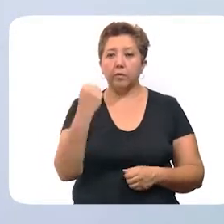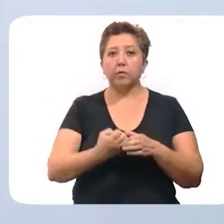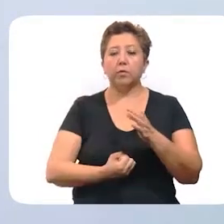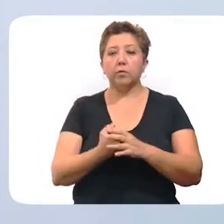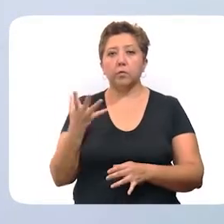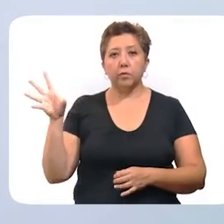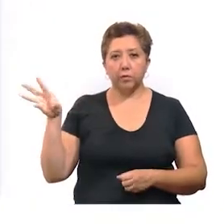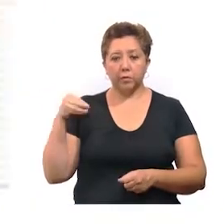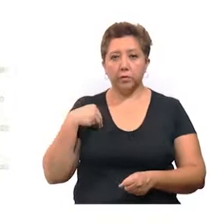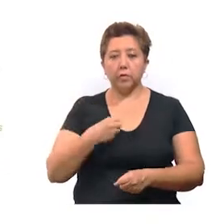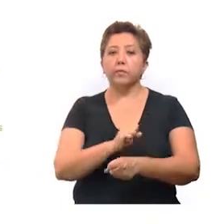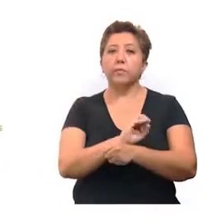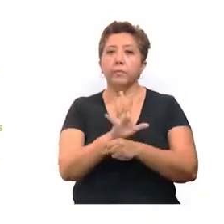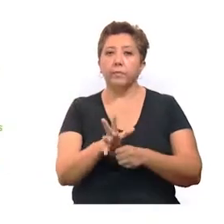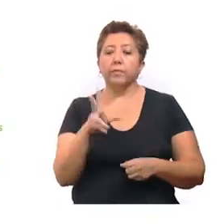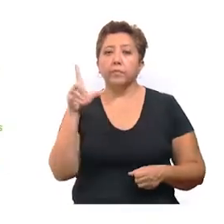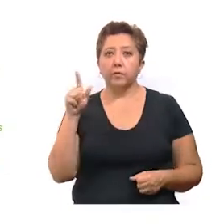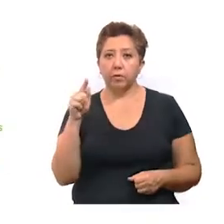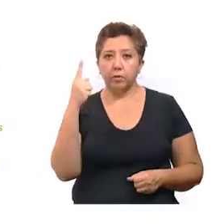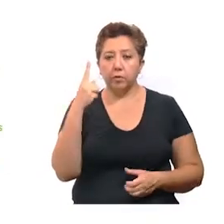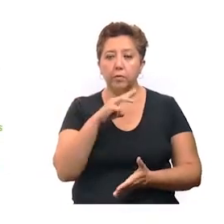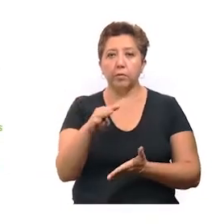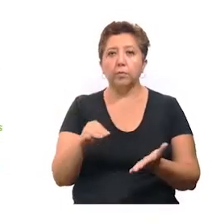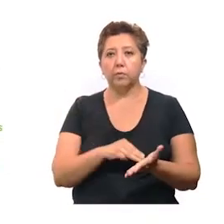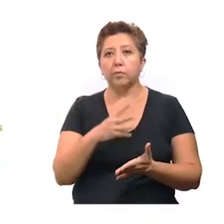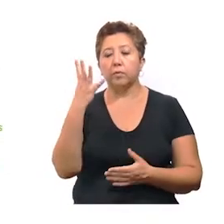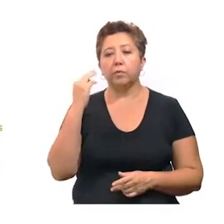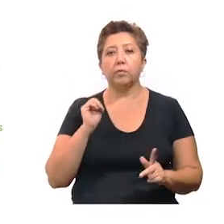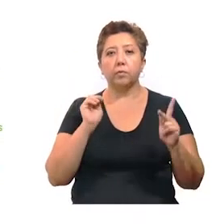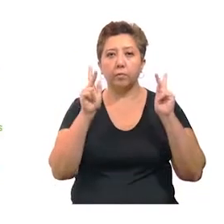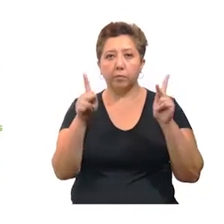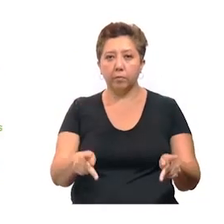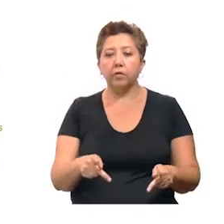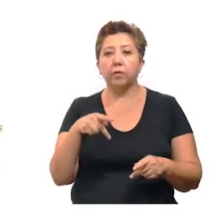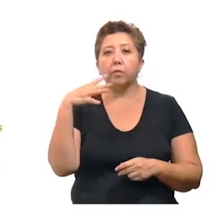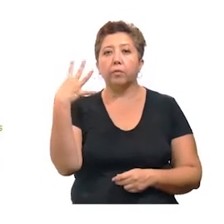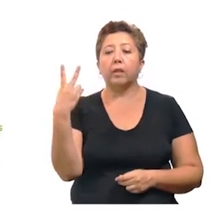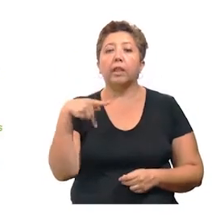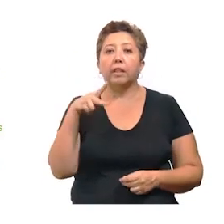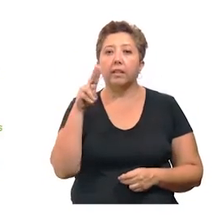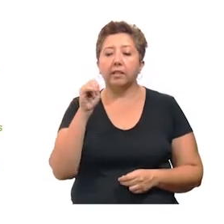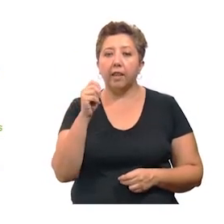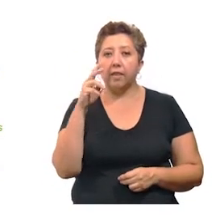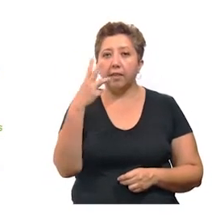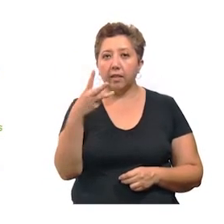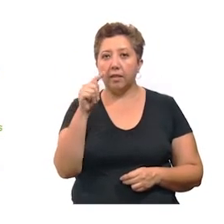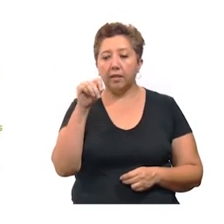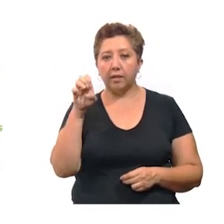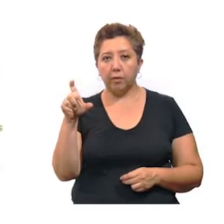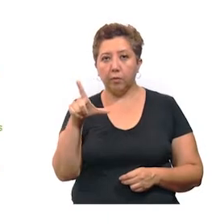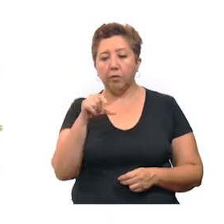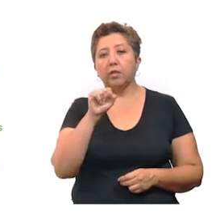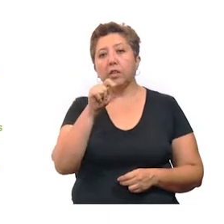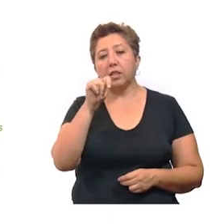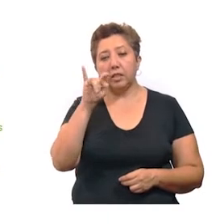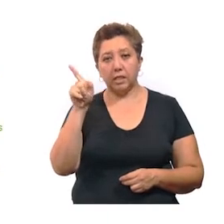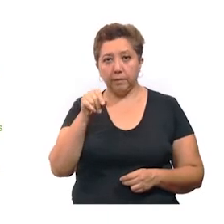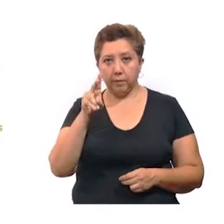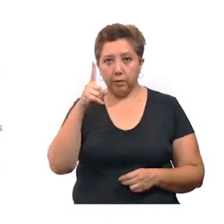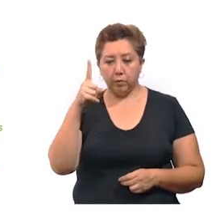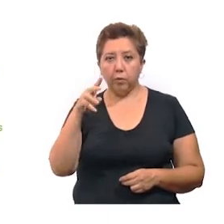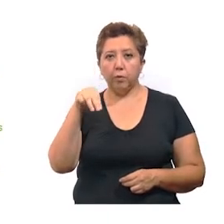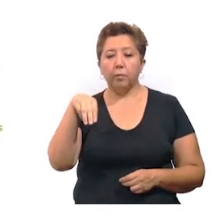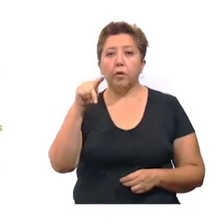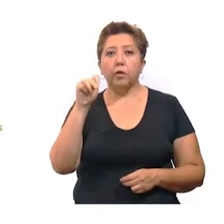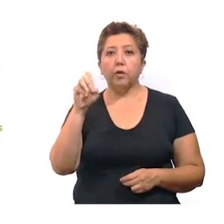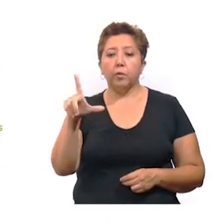contagios de coronavirus. 71 en Mérida, 9 en Progreso, 4 en Canacín, 3 en Ticul, en Ticimín y en Valladolid, y 1 en Motul,